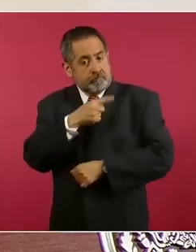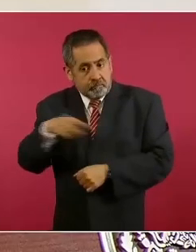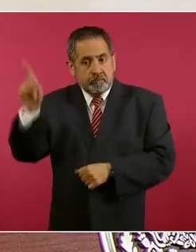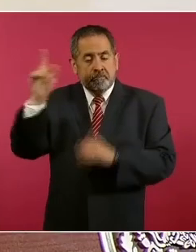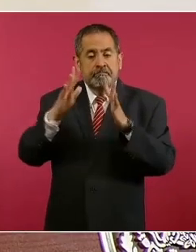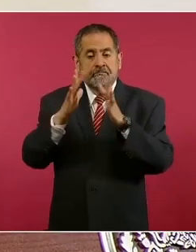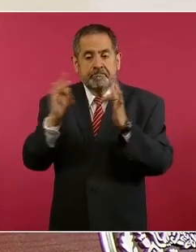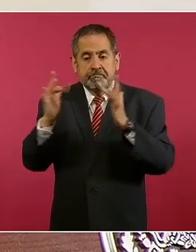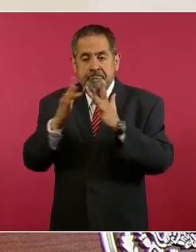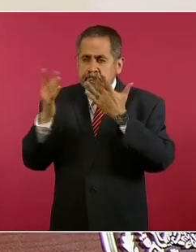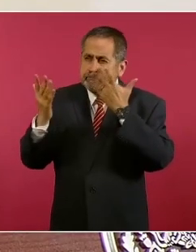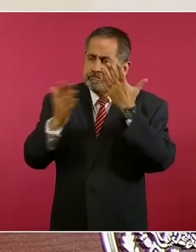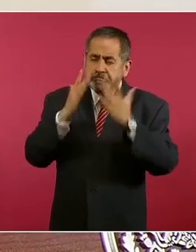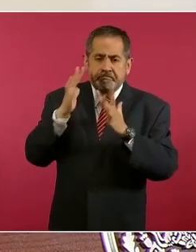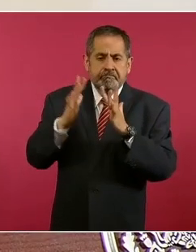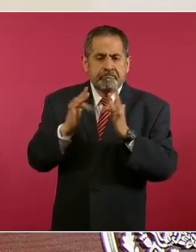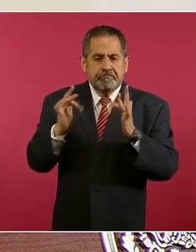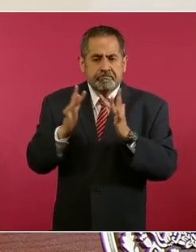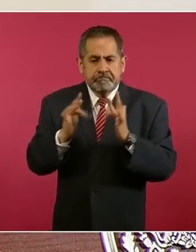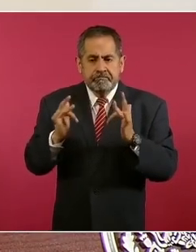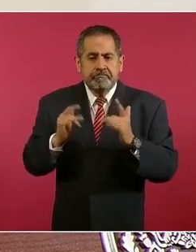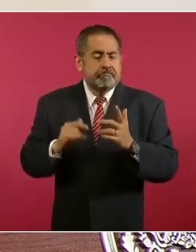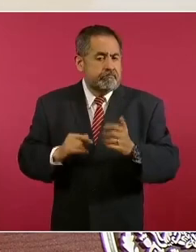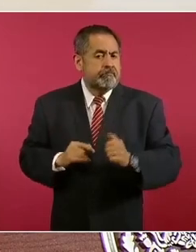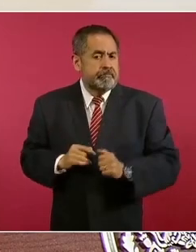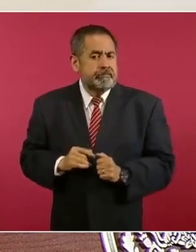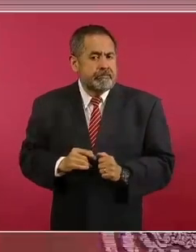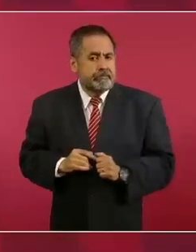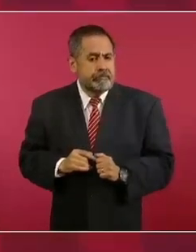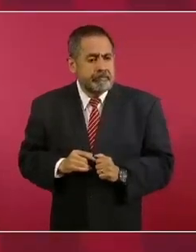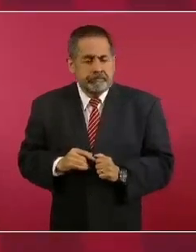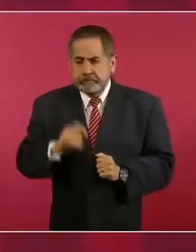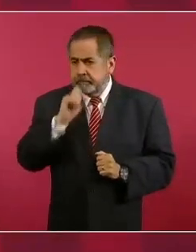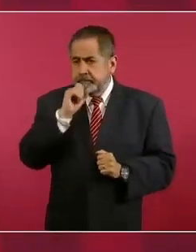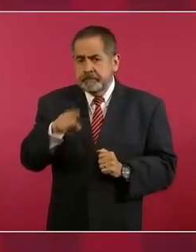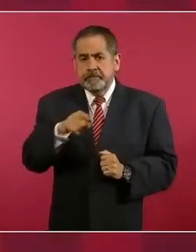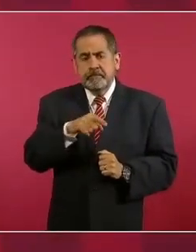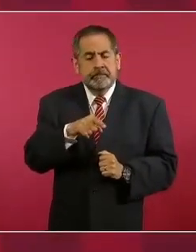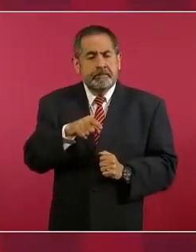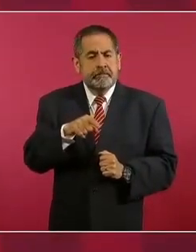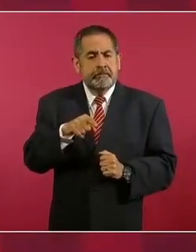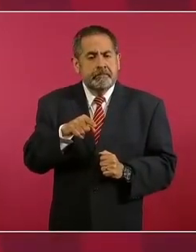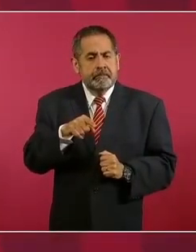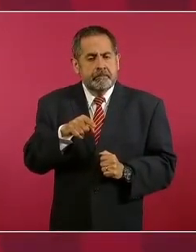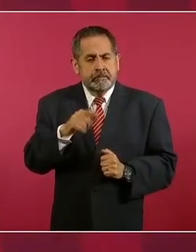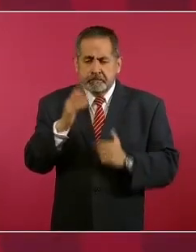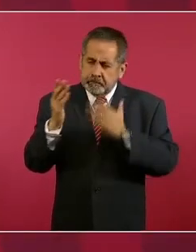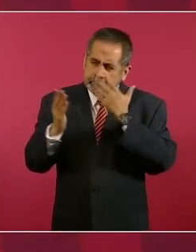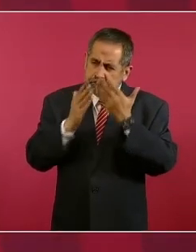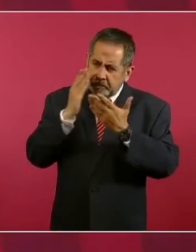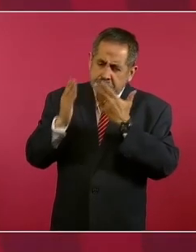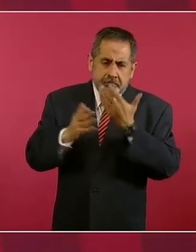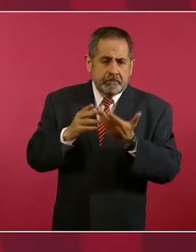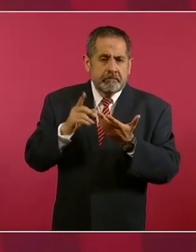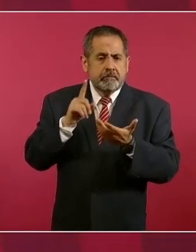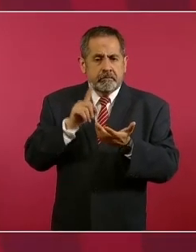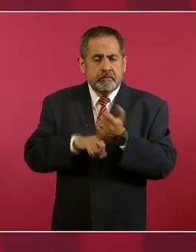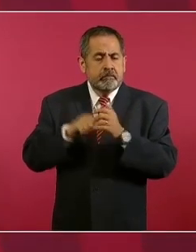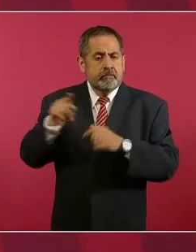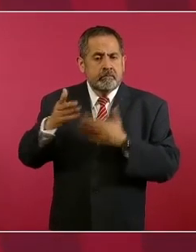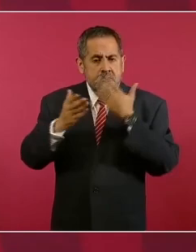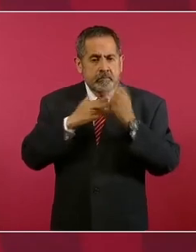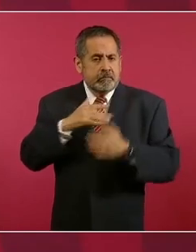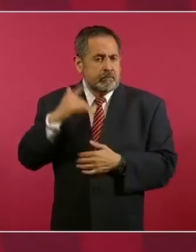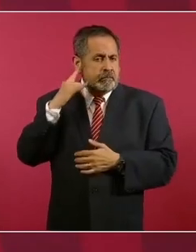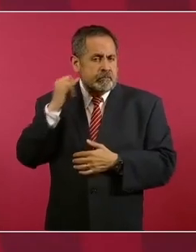estuvo estudiando en California,